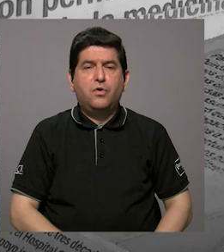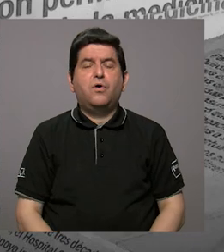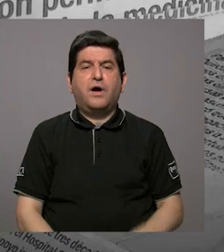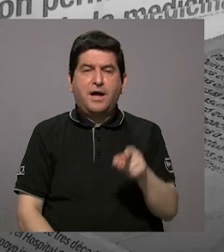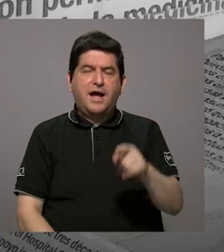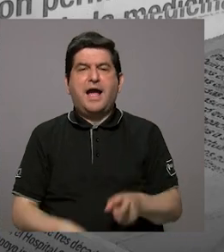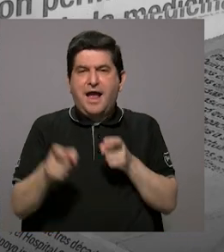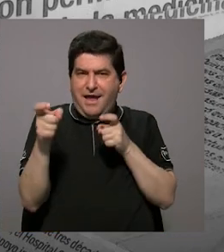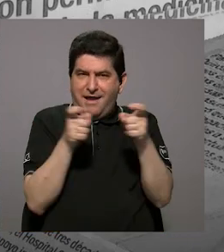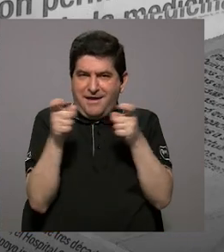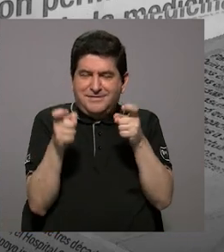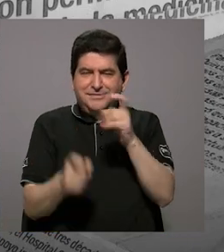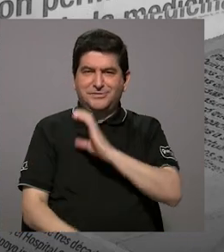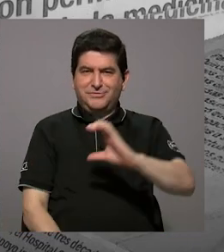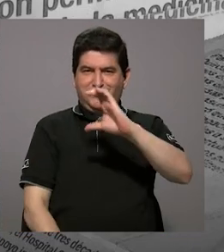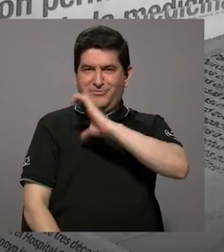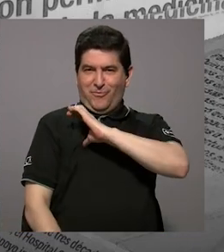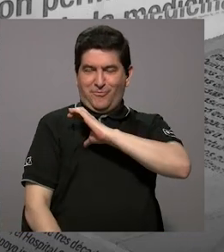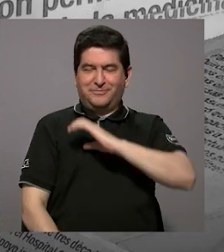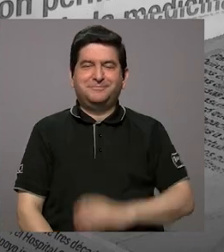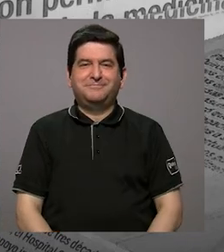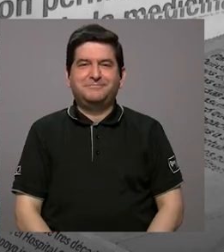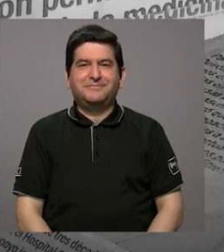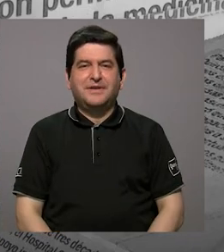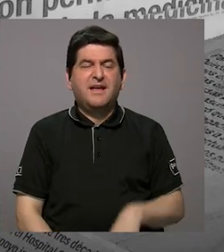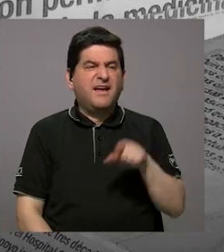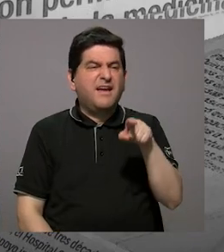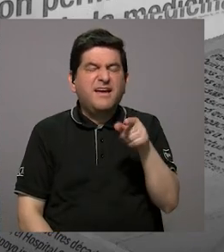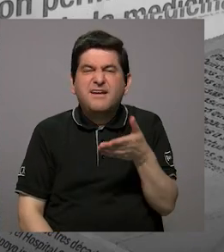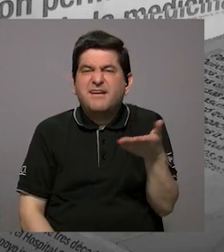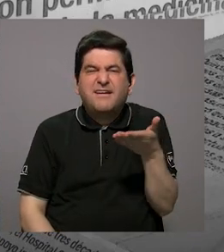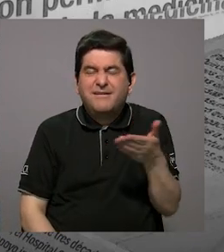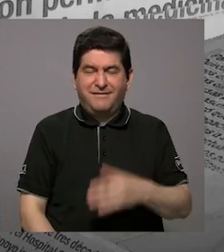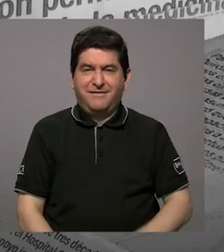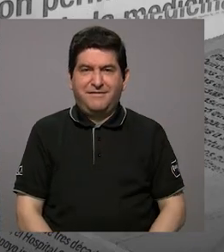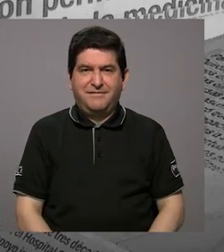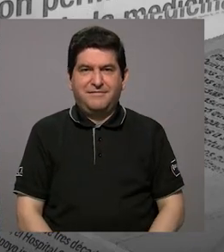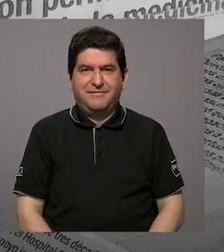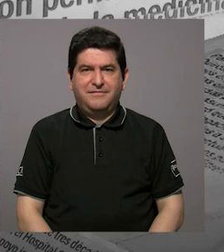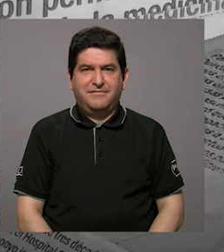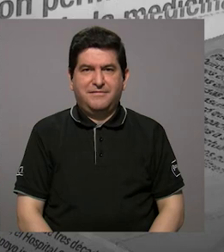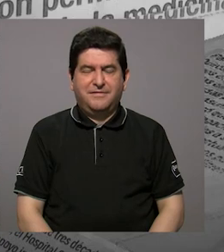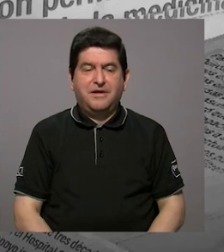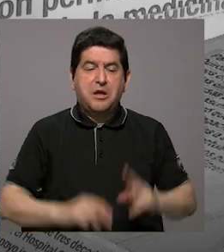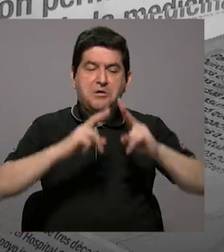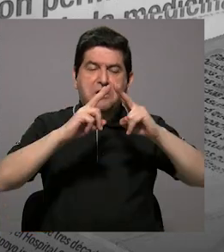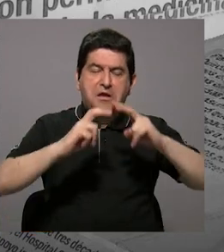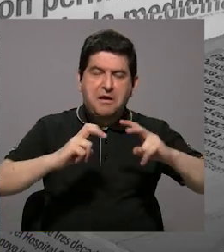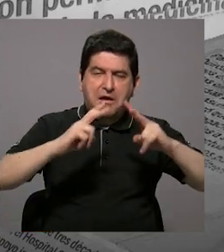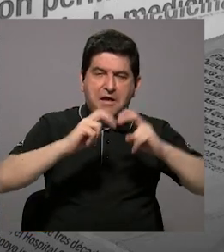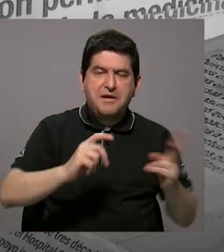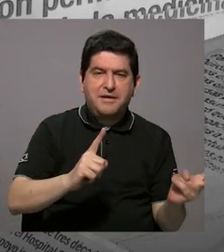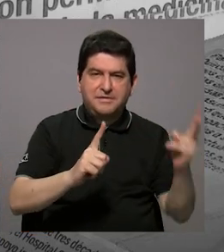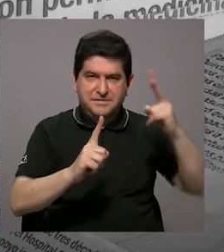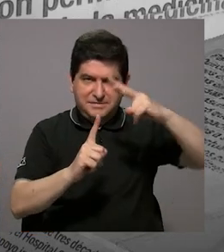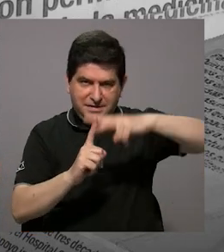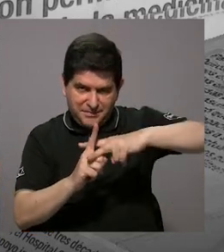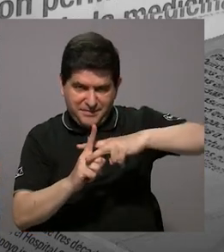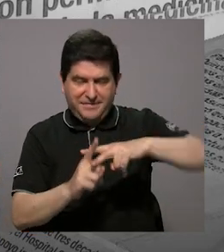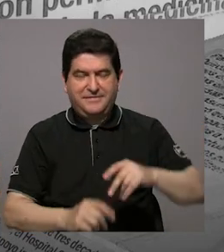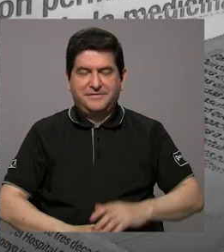gestión de la calidad en este tipo de análisis que